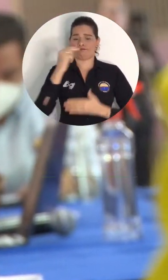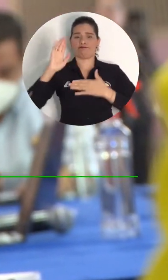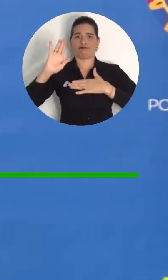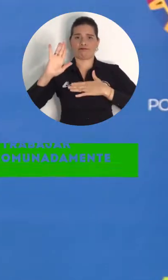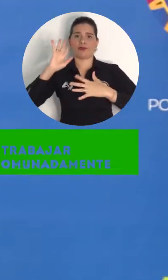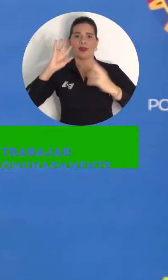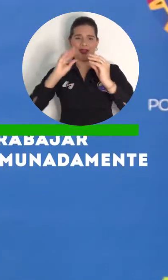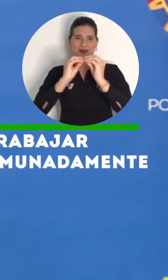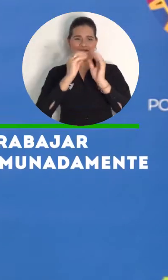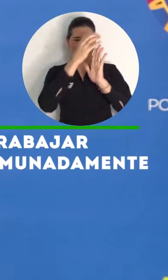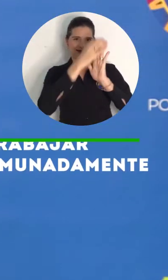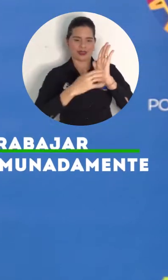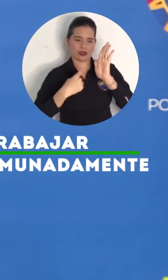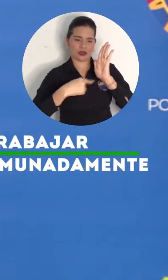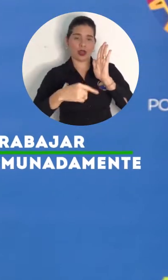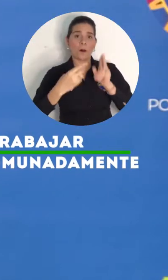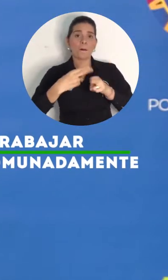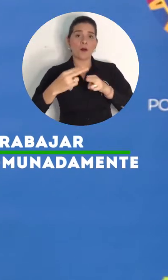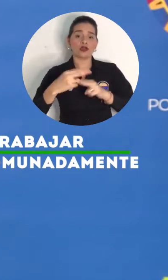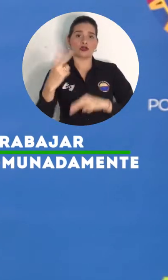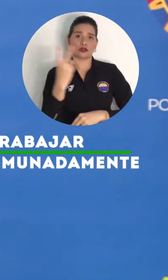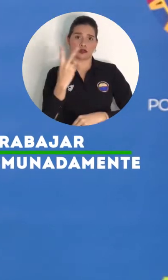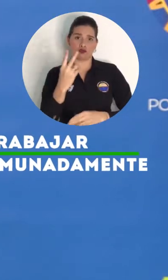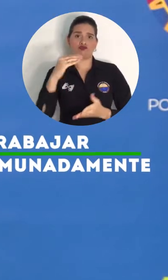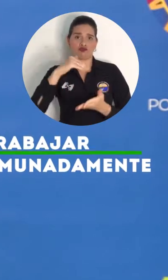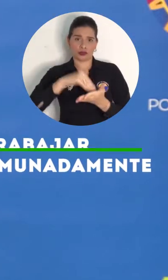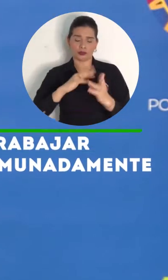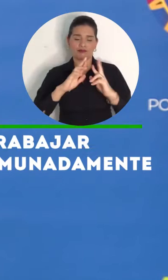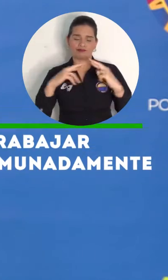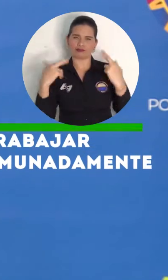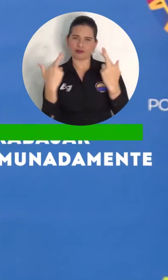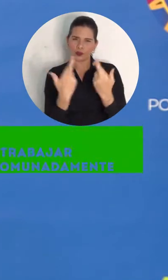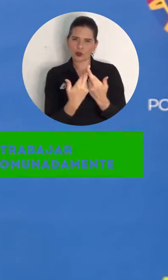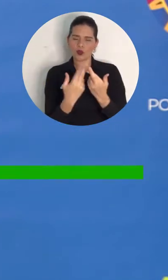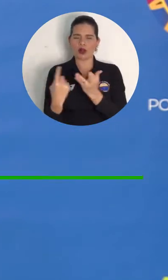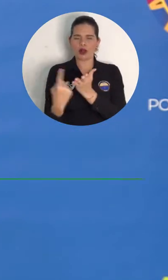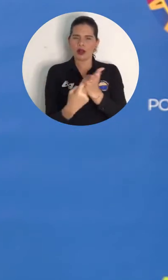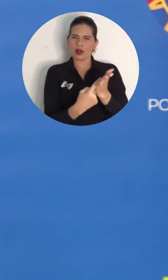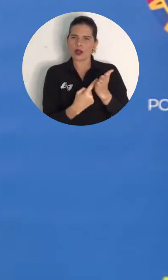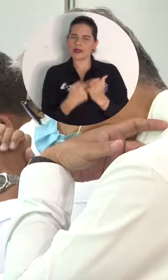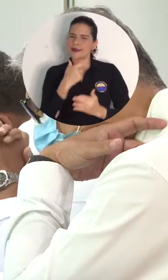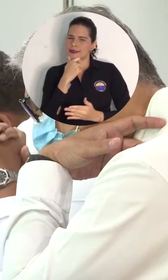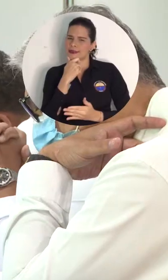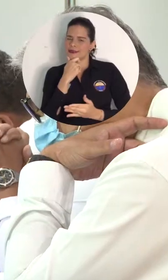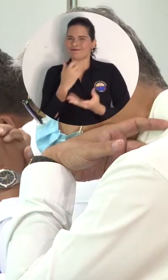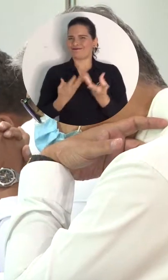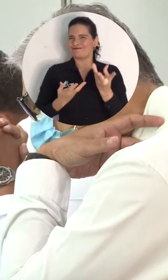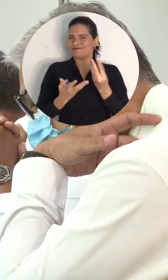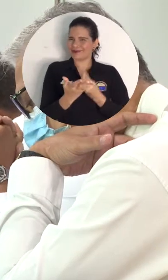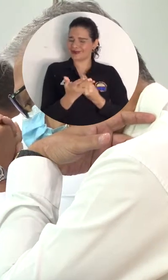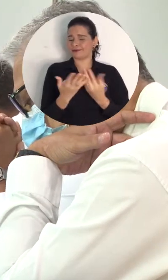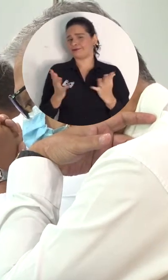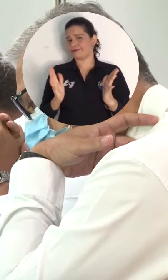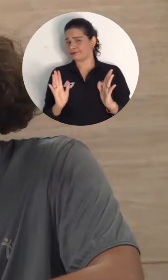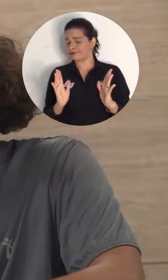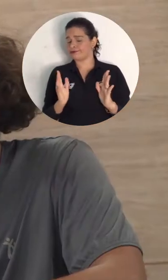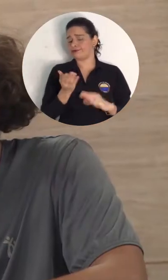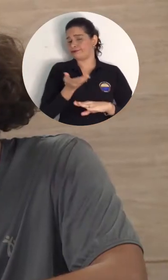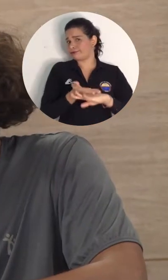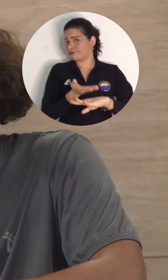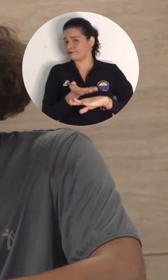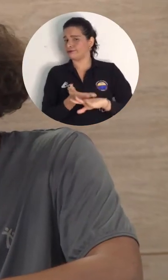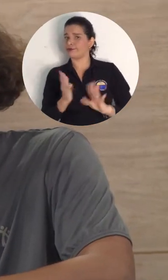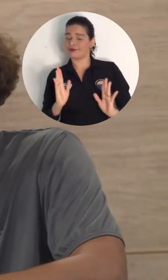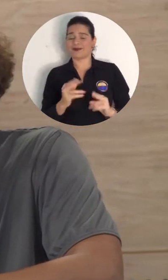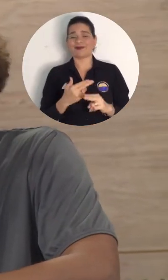por medio de un acta en trabajar mancomunadamente próximamente el viernes para concretar ciertas garantías que nosotros